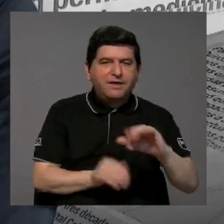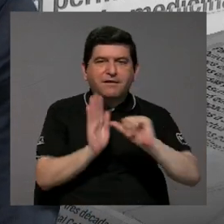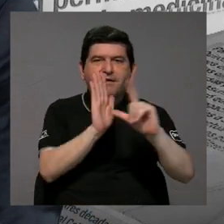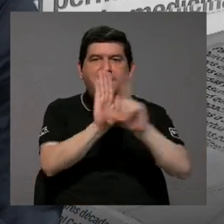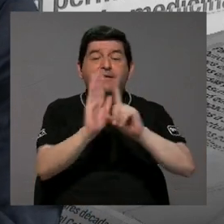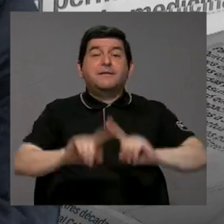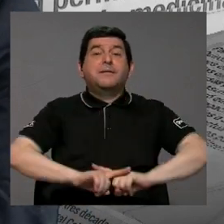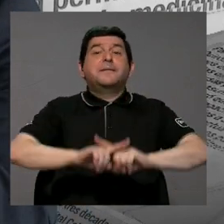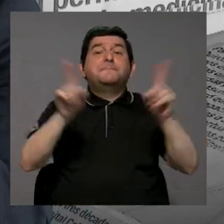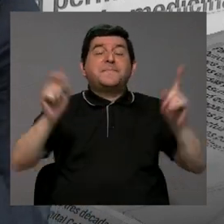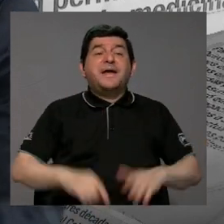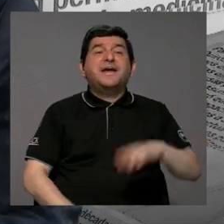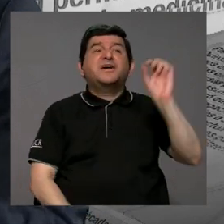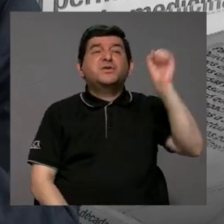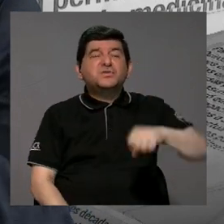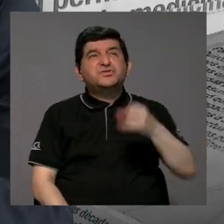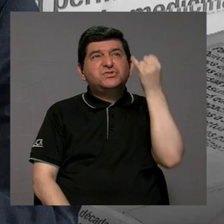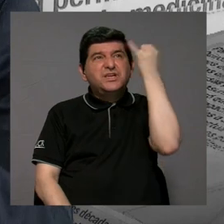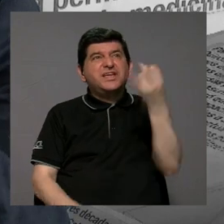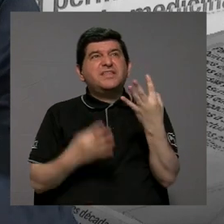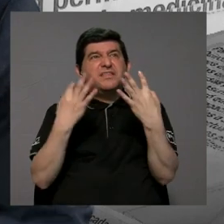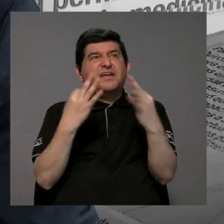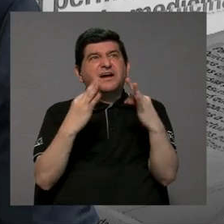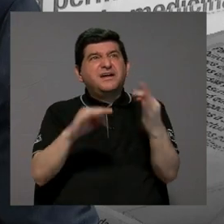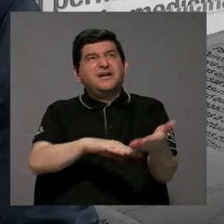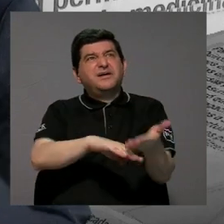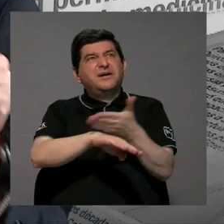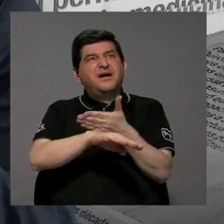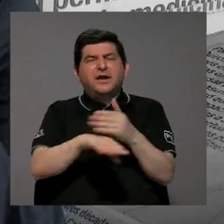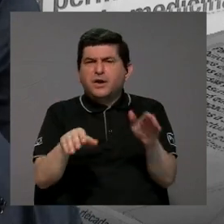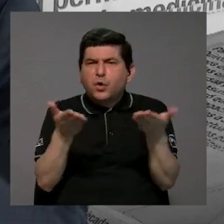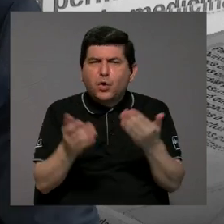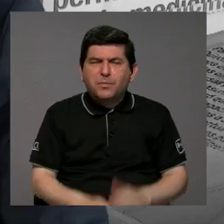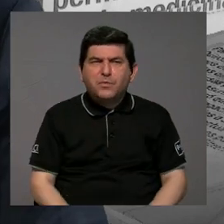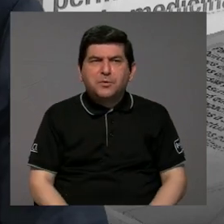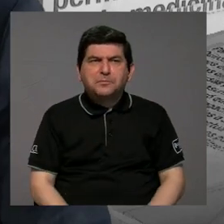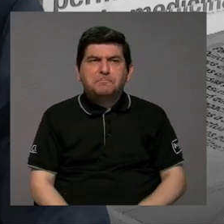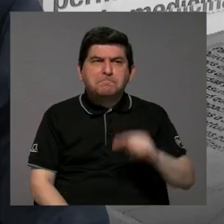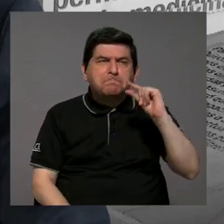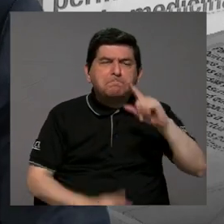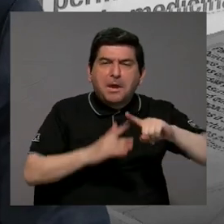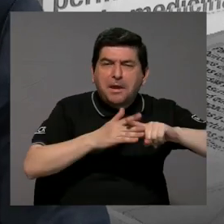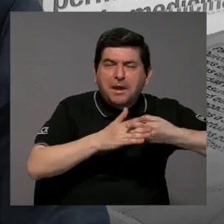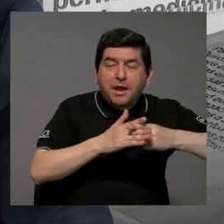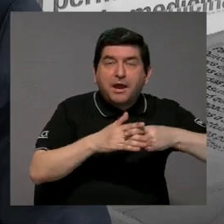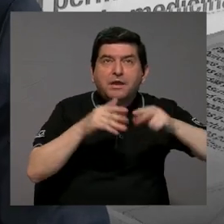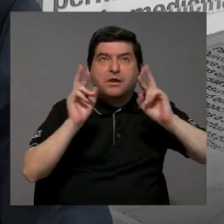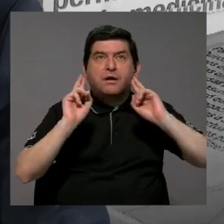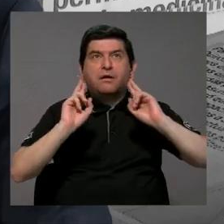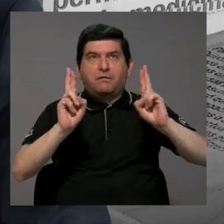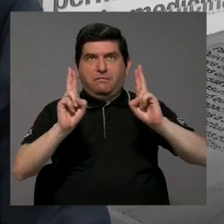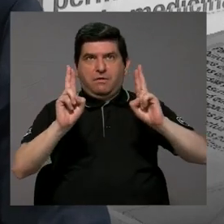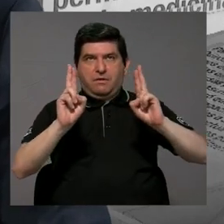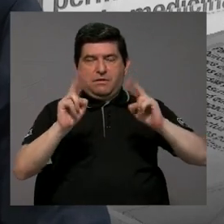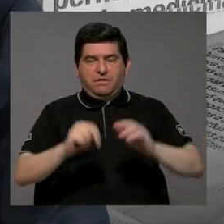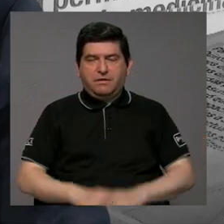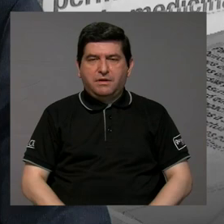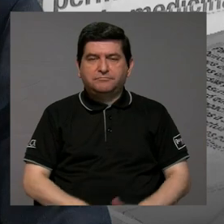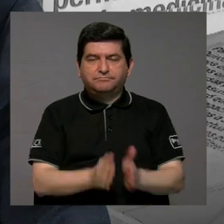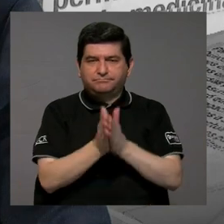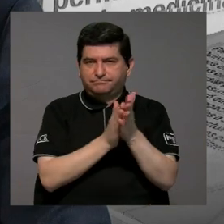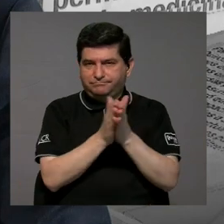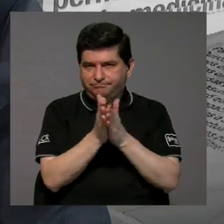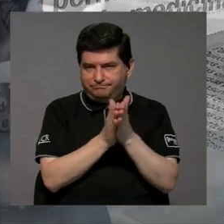Congreso, pero va en la línea de tratar de mejorarla con pequeños ajustes que ojalá sean de